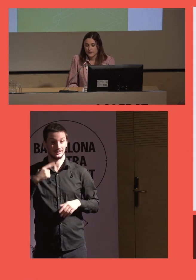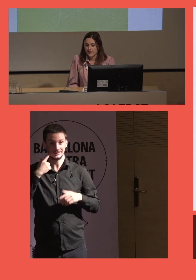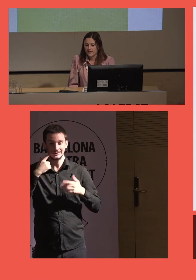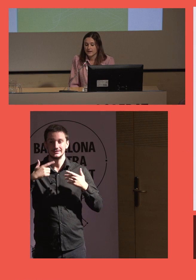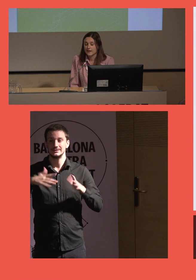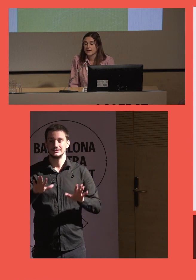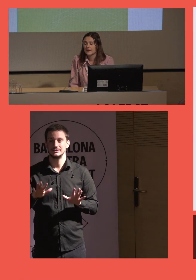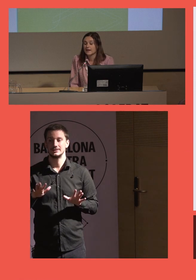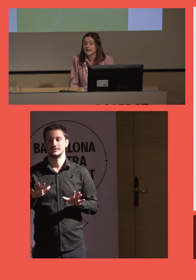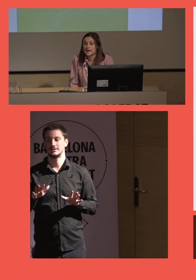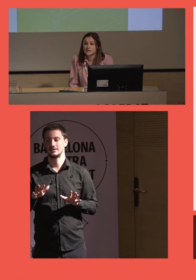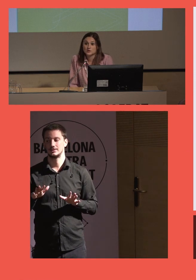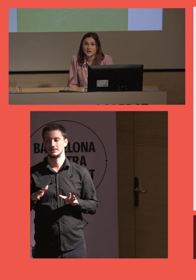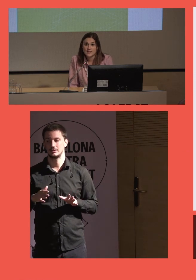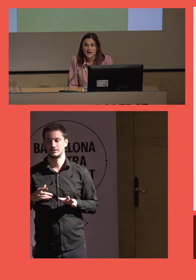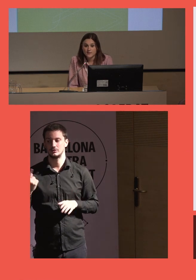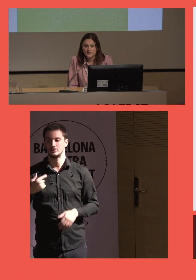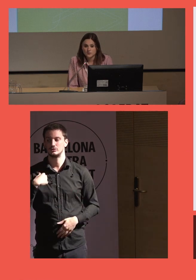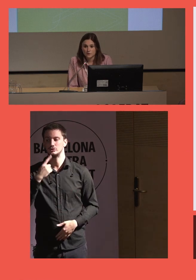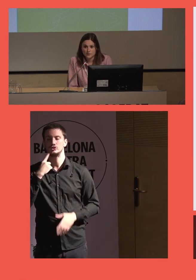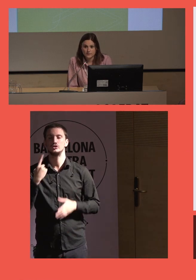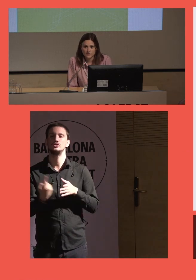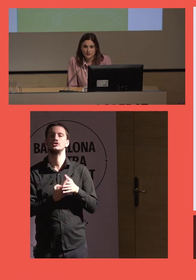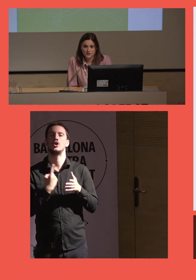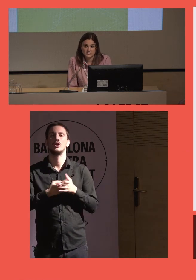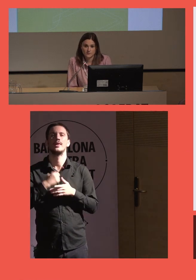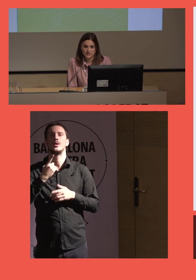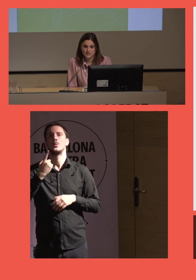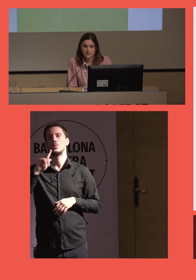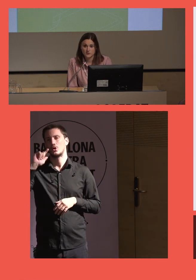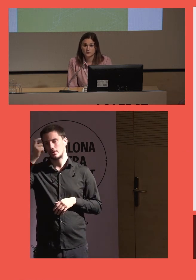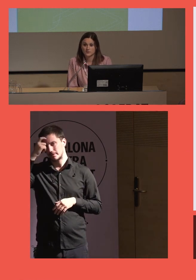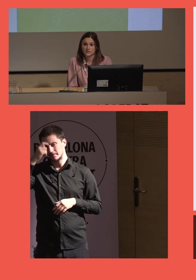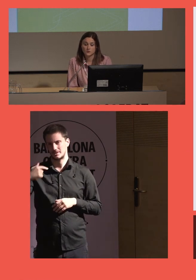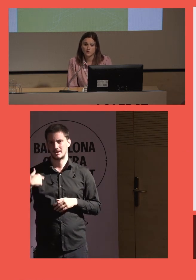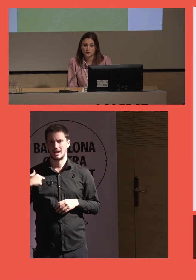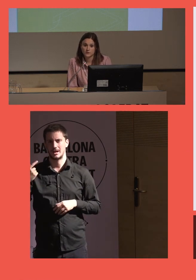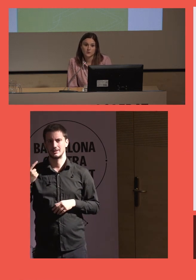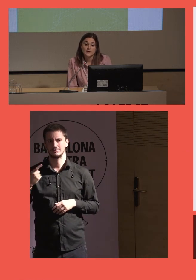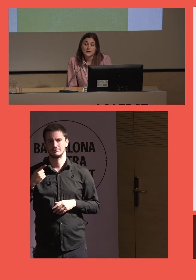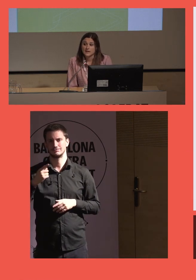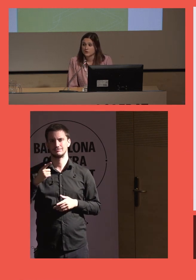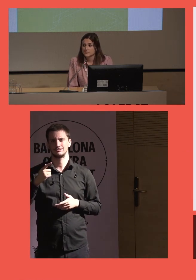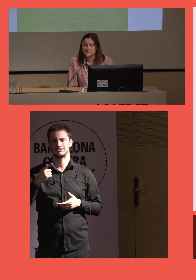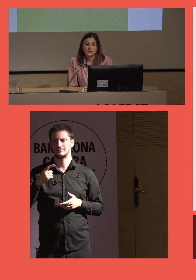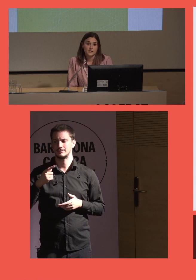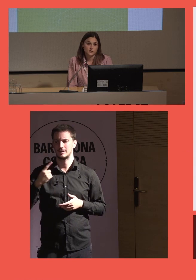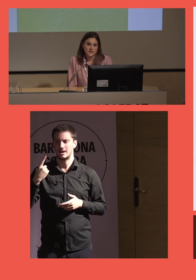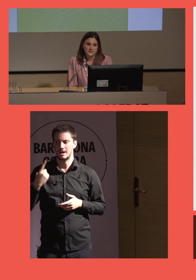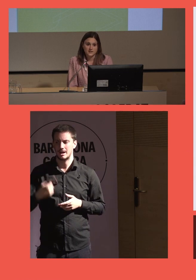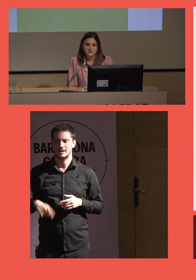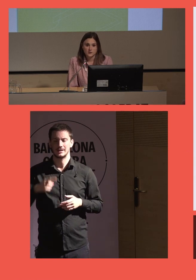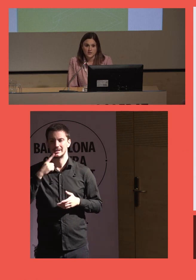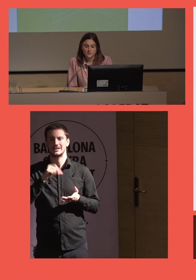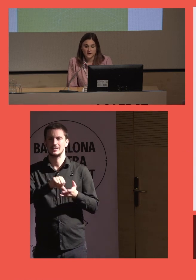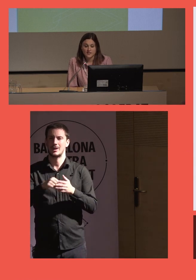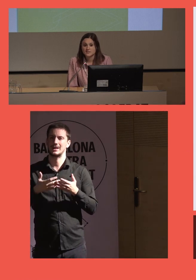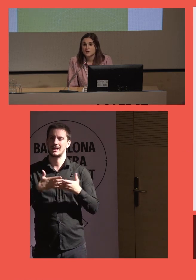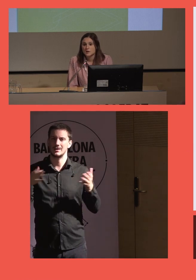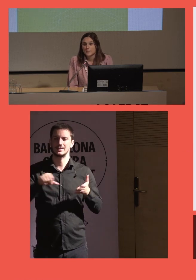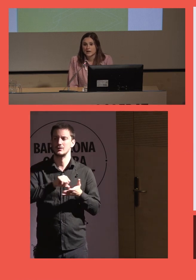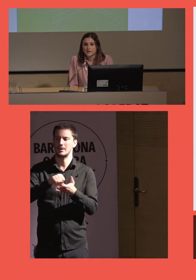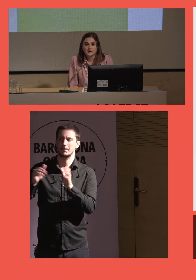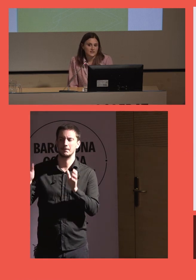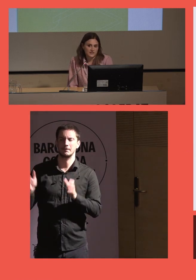embargo, la soledad es un concepto que, aunque siempre ha existido, es un concepto que no distingue de ciudades grandes y ciudades